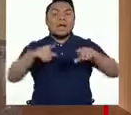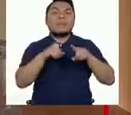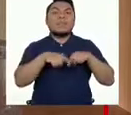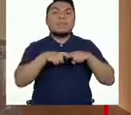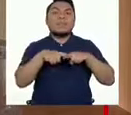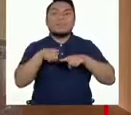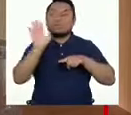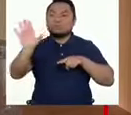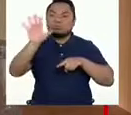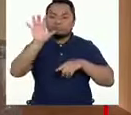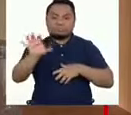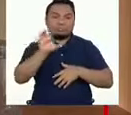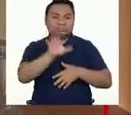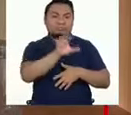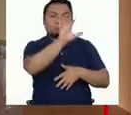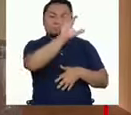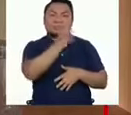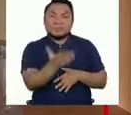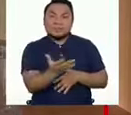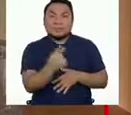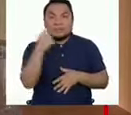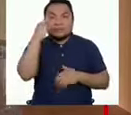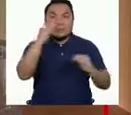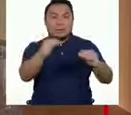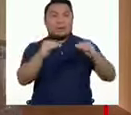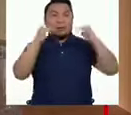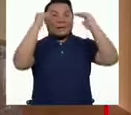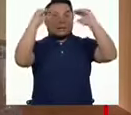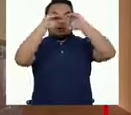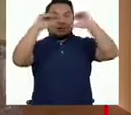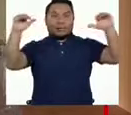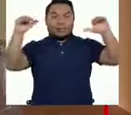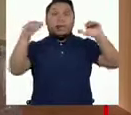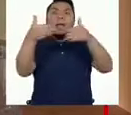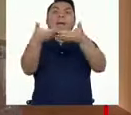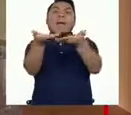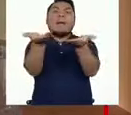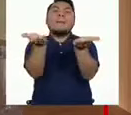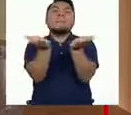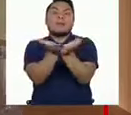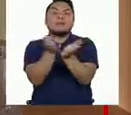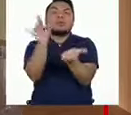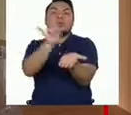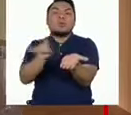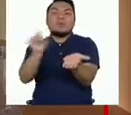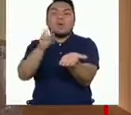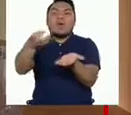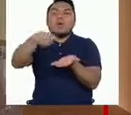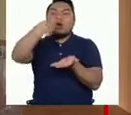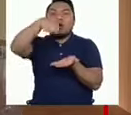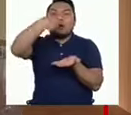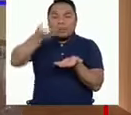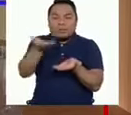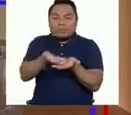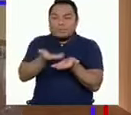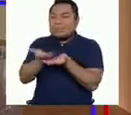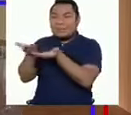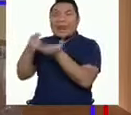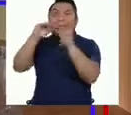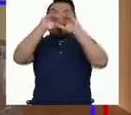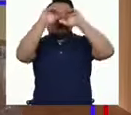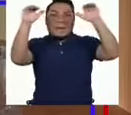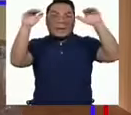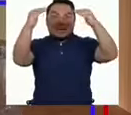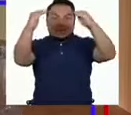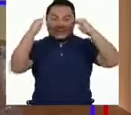características. Ya que en la parte alta están los platos que uso para servir la comida. Y en la